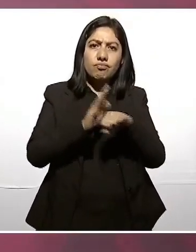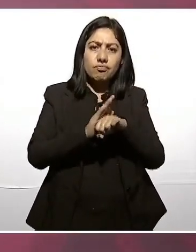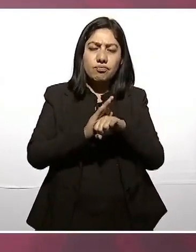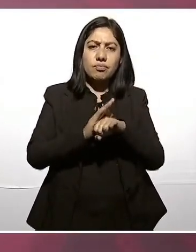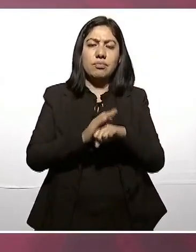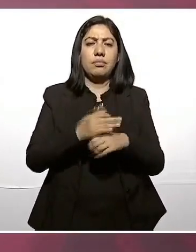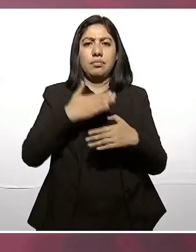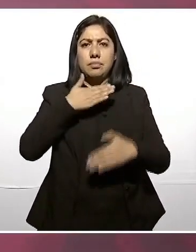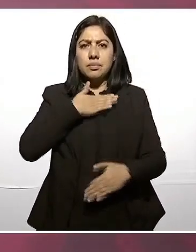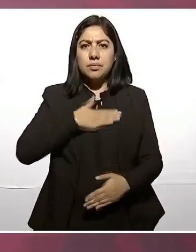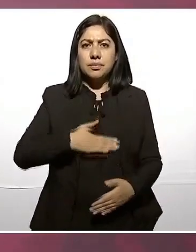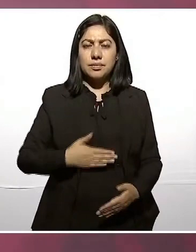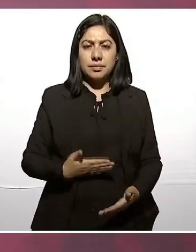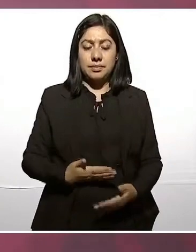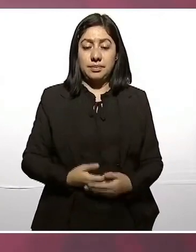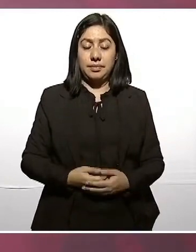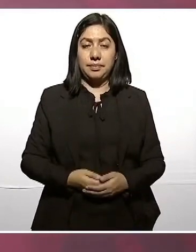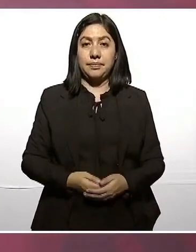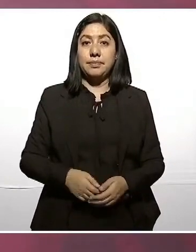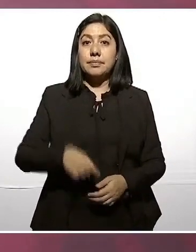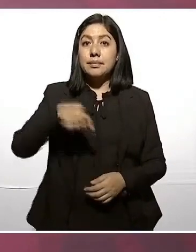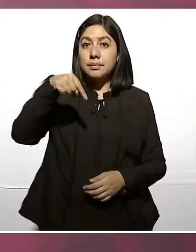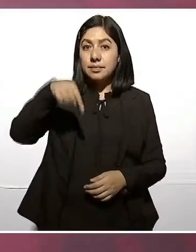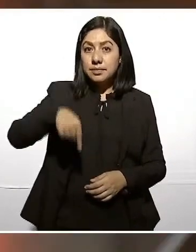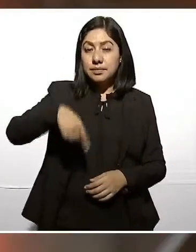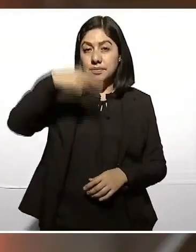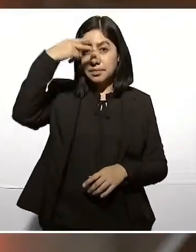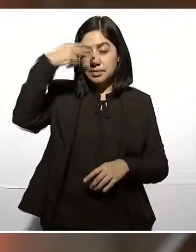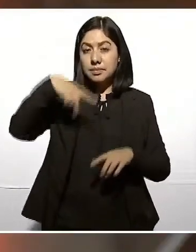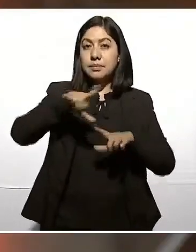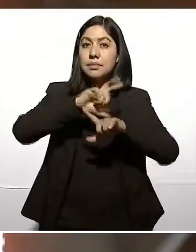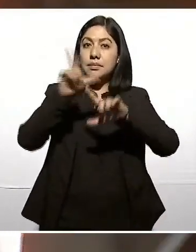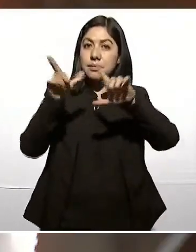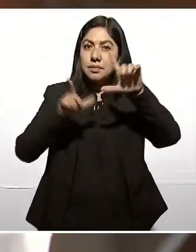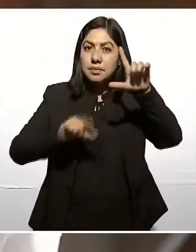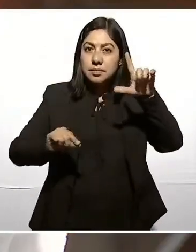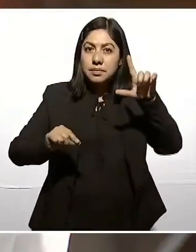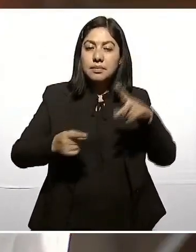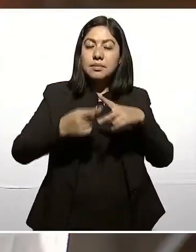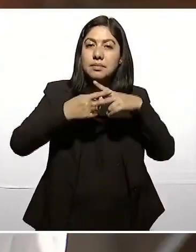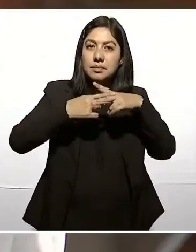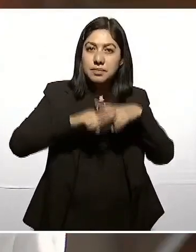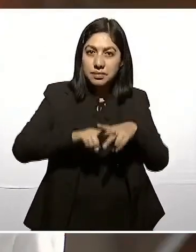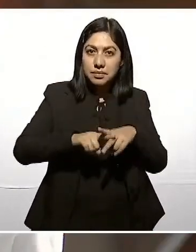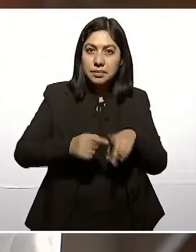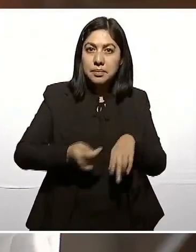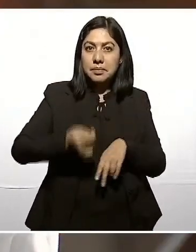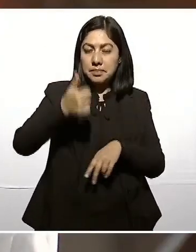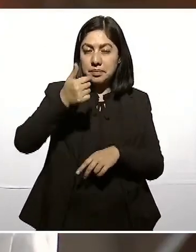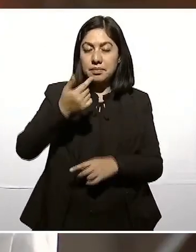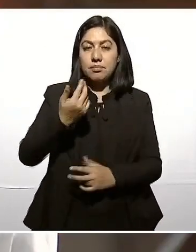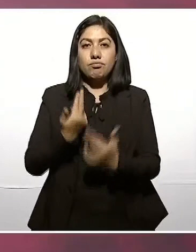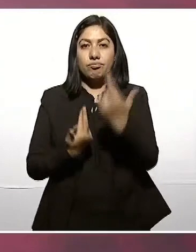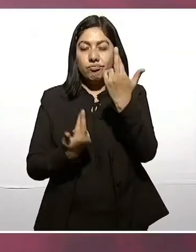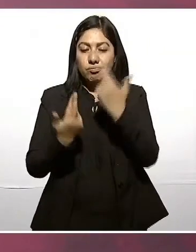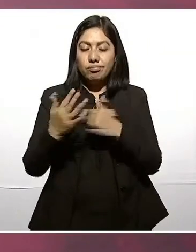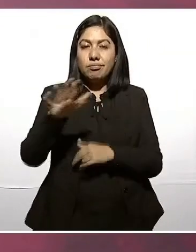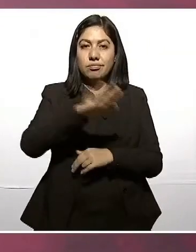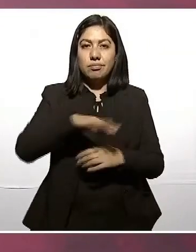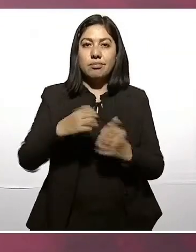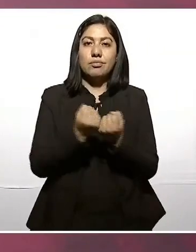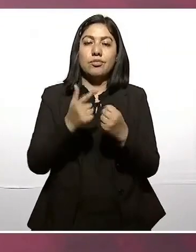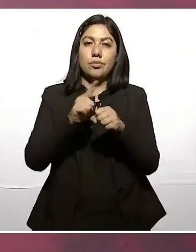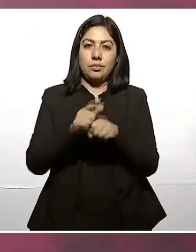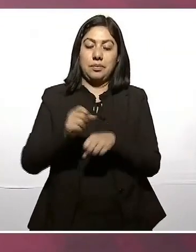Si en México se inició la primera revolución social del siglo